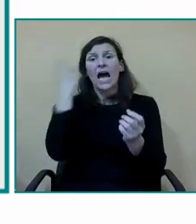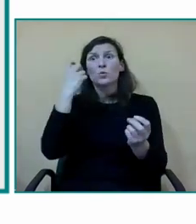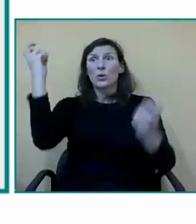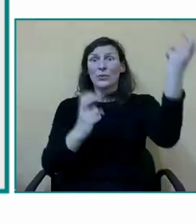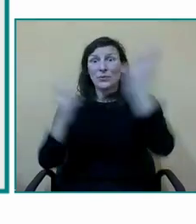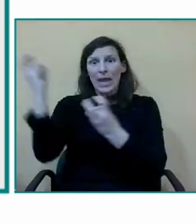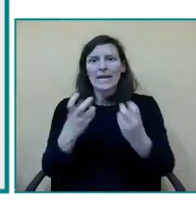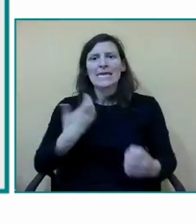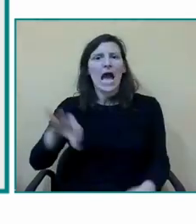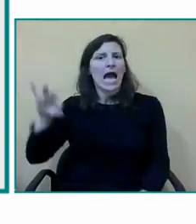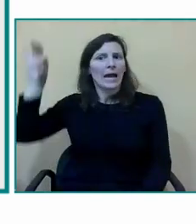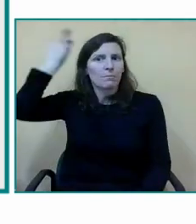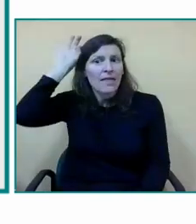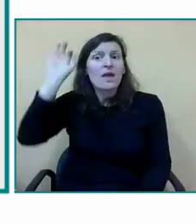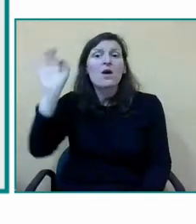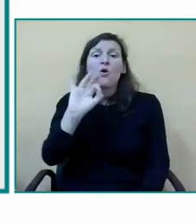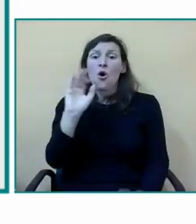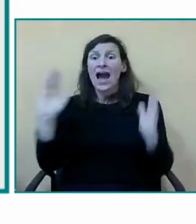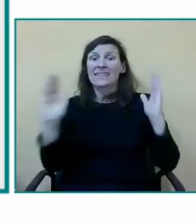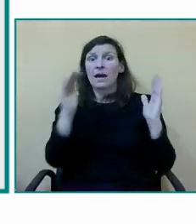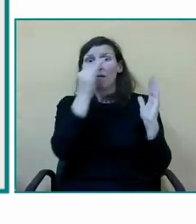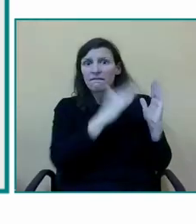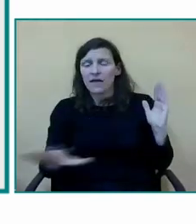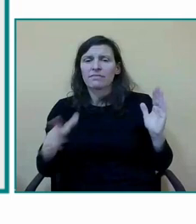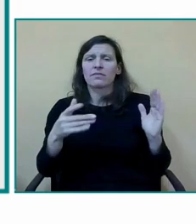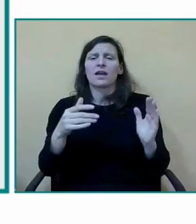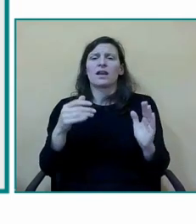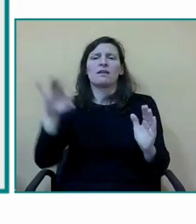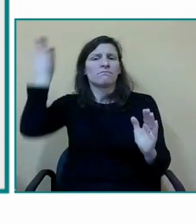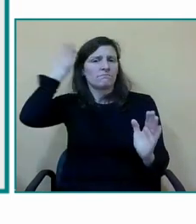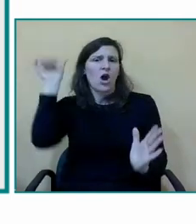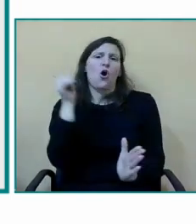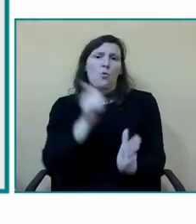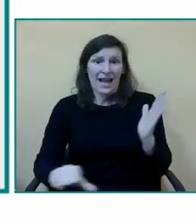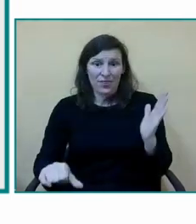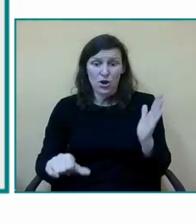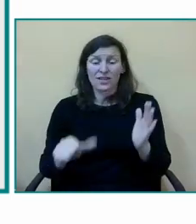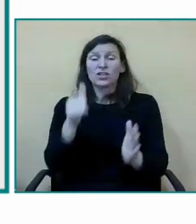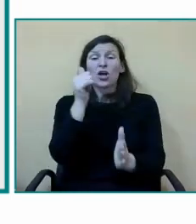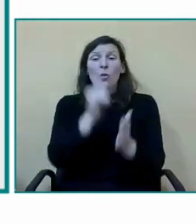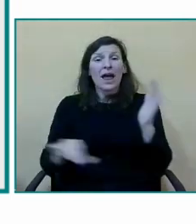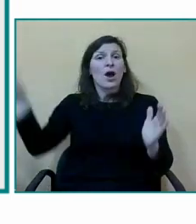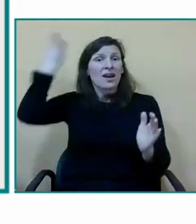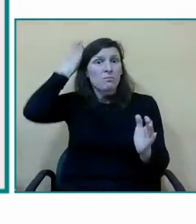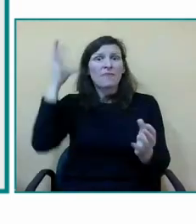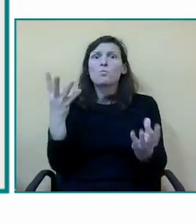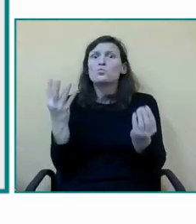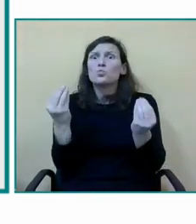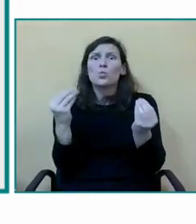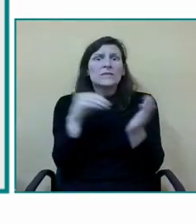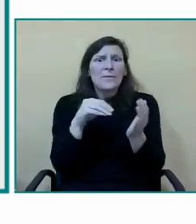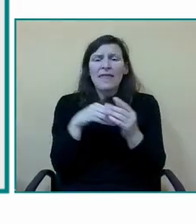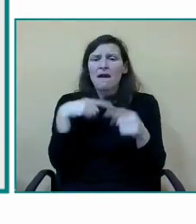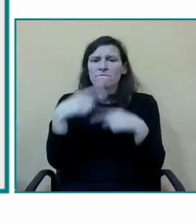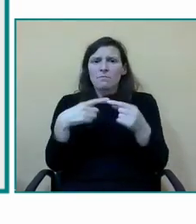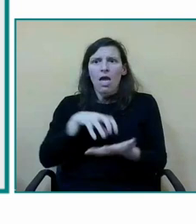van a hacerlo en este tiempo es muy importante para la familia que estemos con ellos y les informemos también desde el